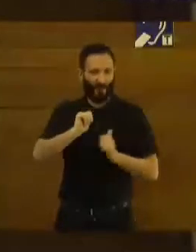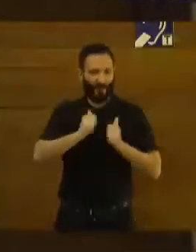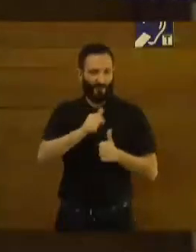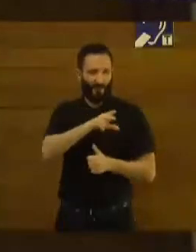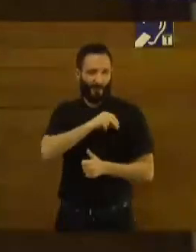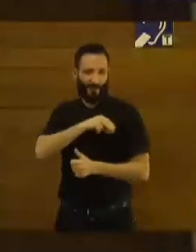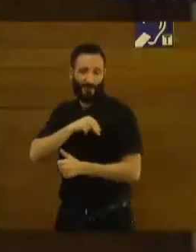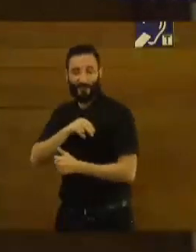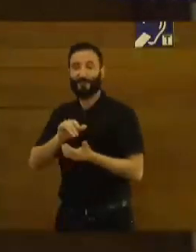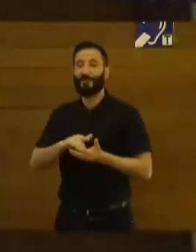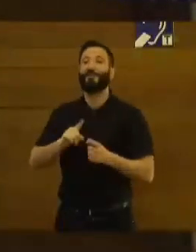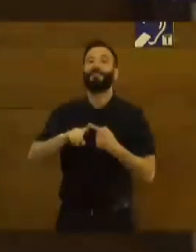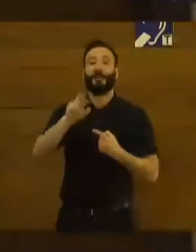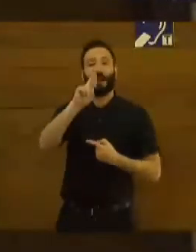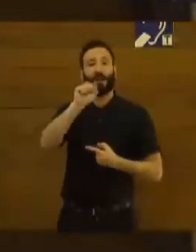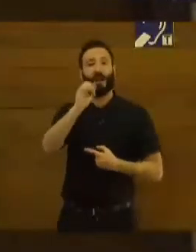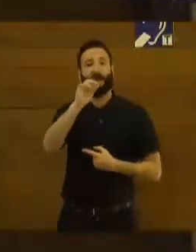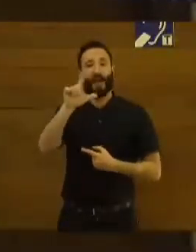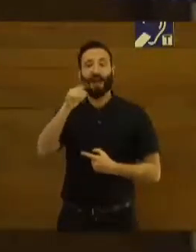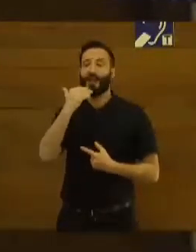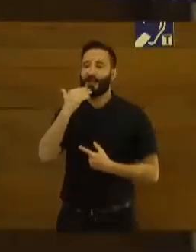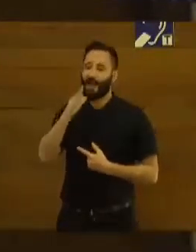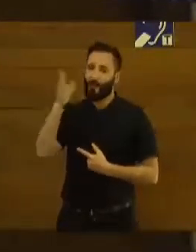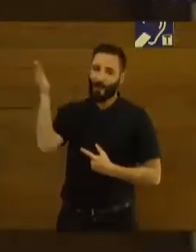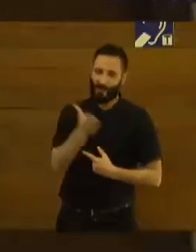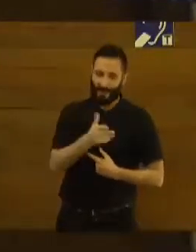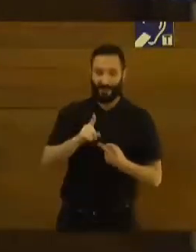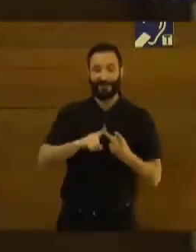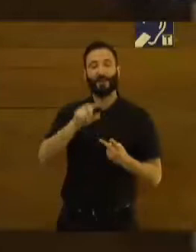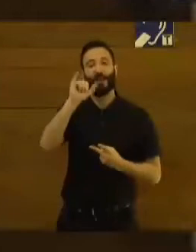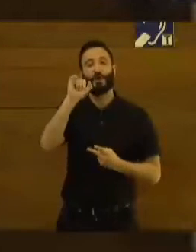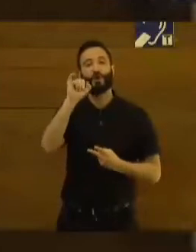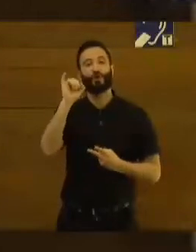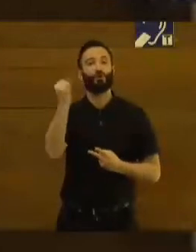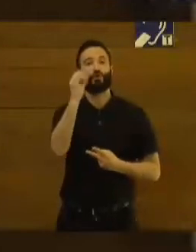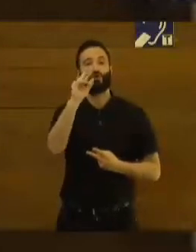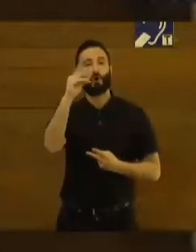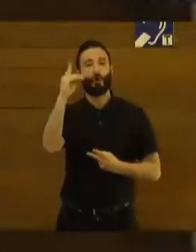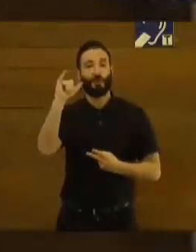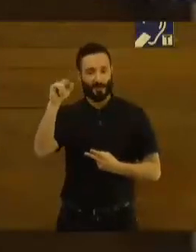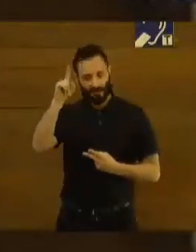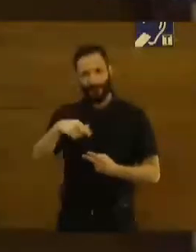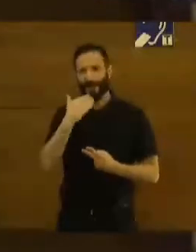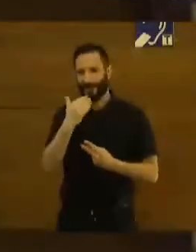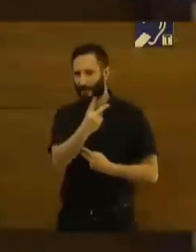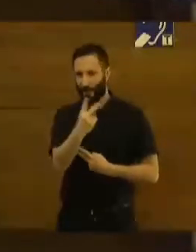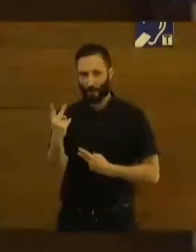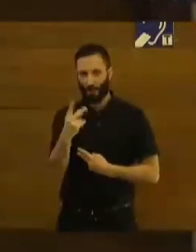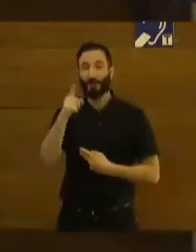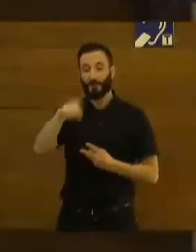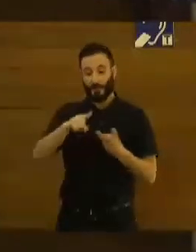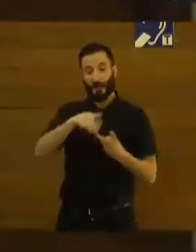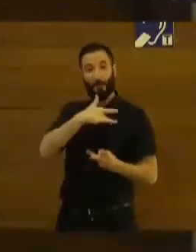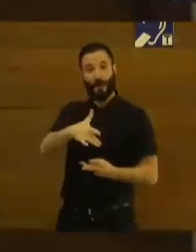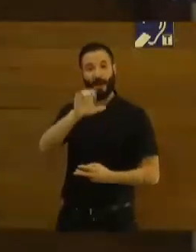caso, gracias, Rafael, por invitarme, Jordi, lo mismo, y a Angustia, muchísimas gracias, o Mario, Eugenia,